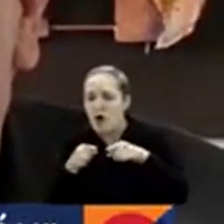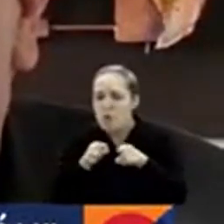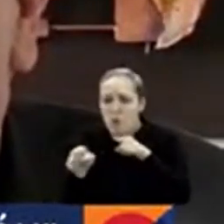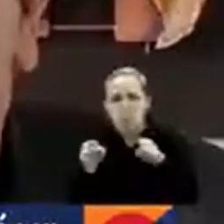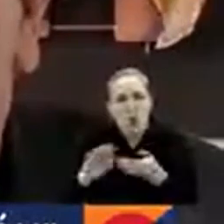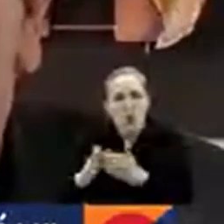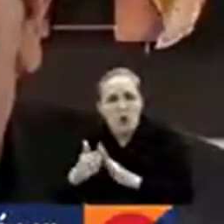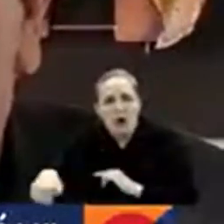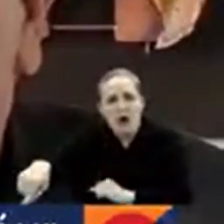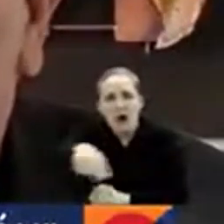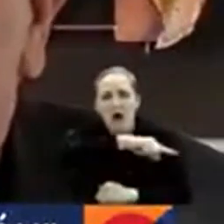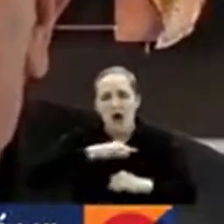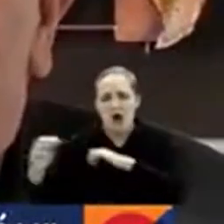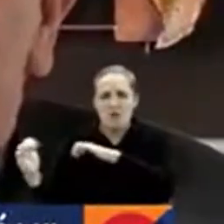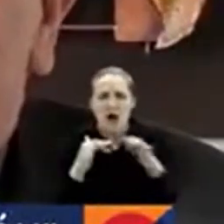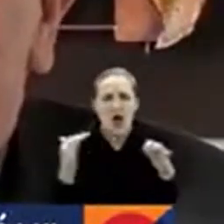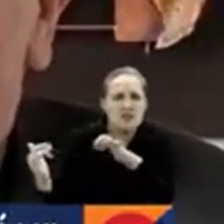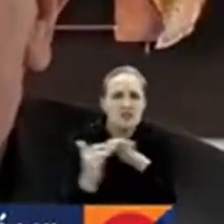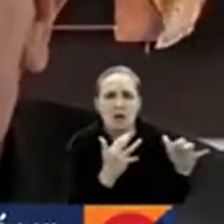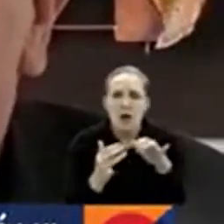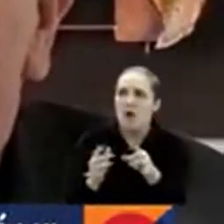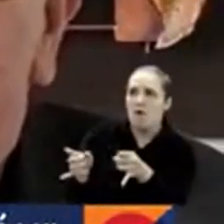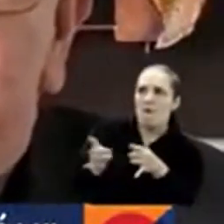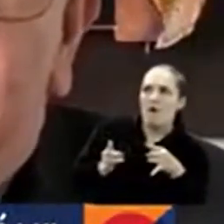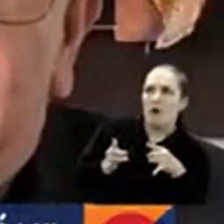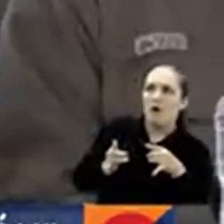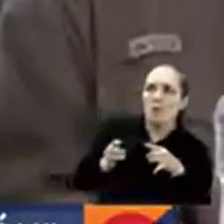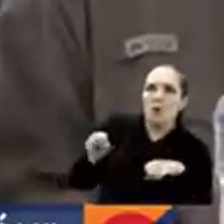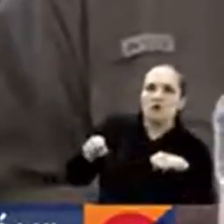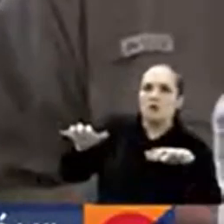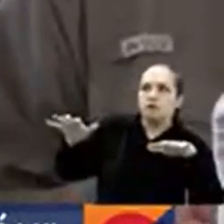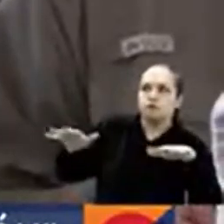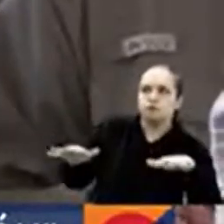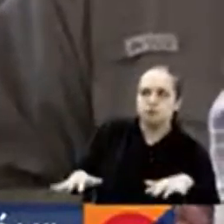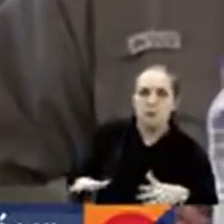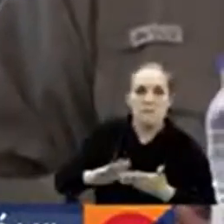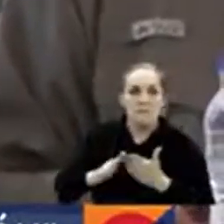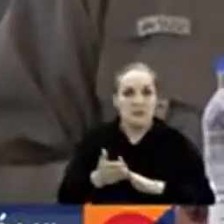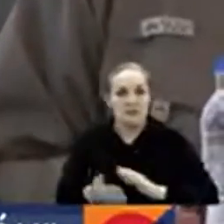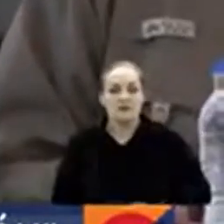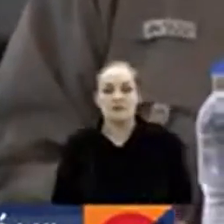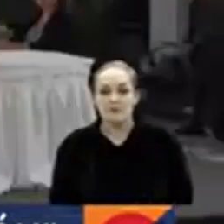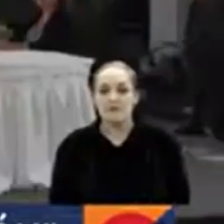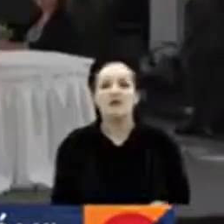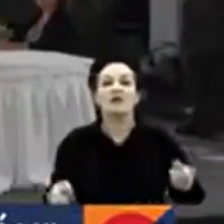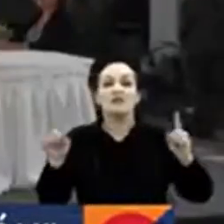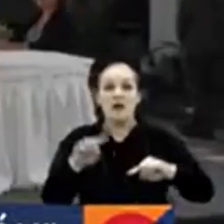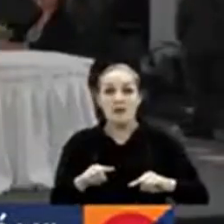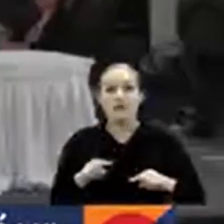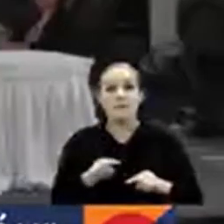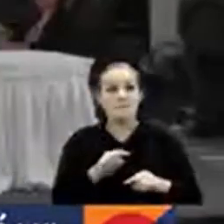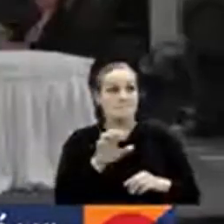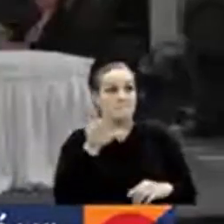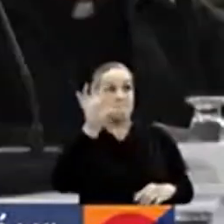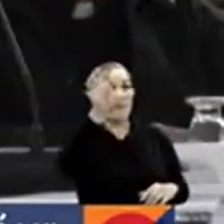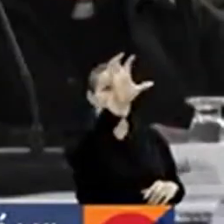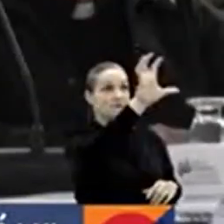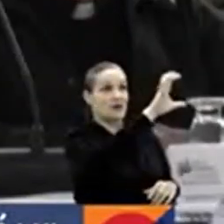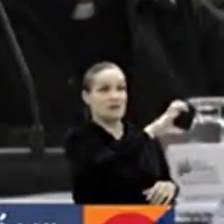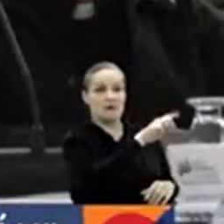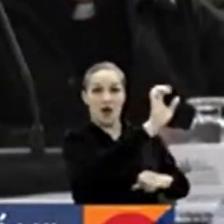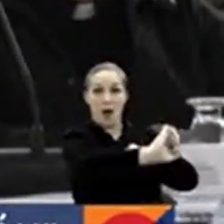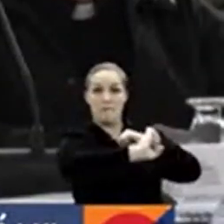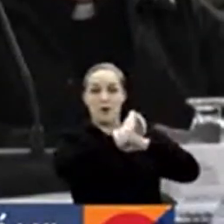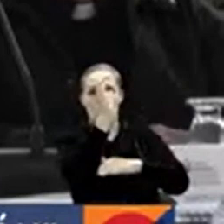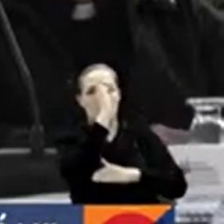comunidades por las confrontaciones y crear un clima de paz. También resaltó la labor de los países que han apoyado la paz de